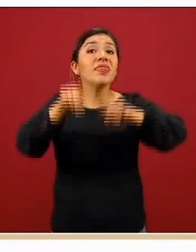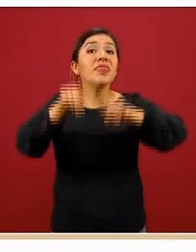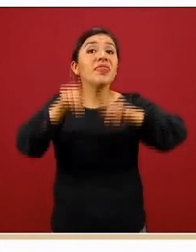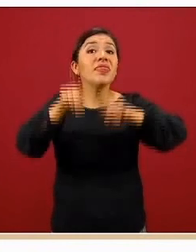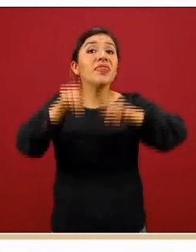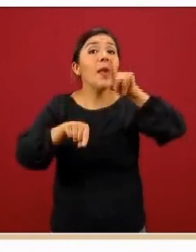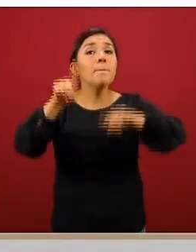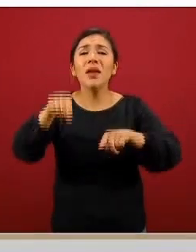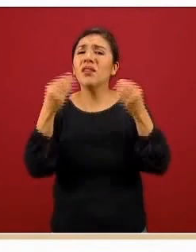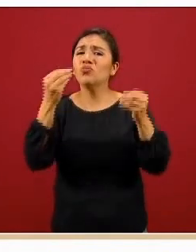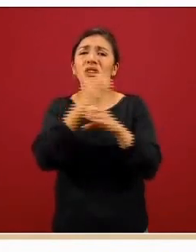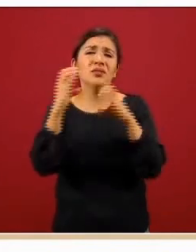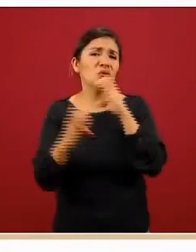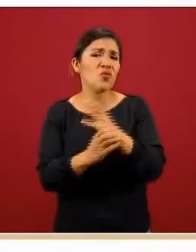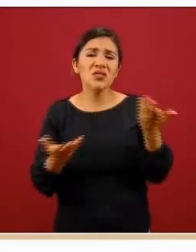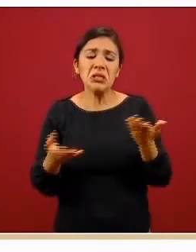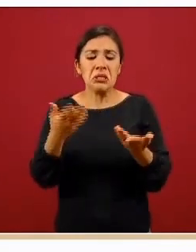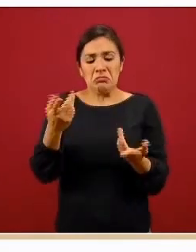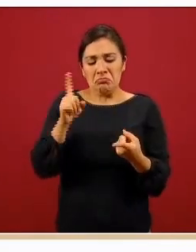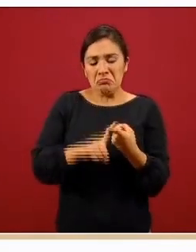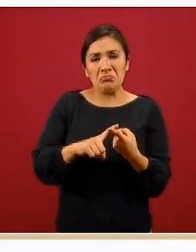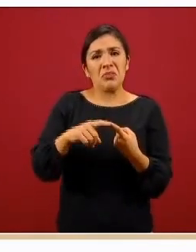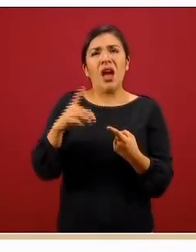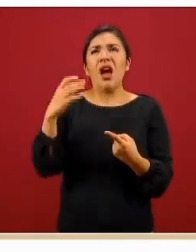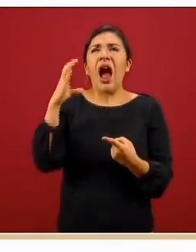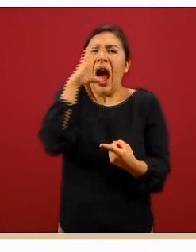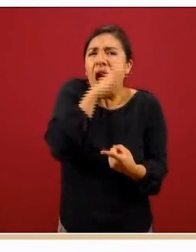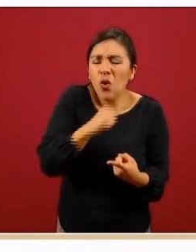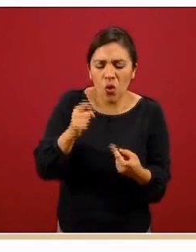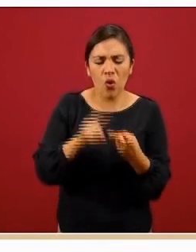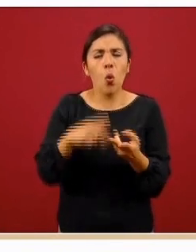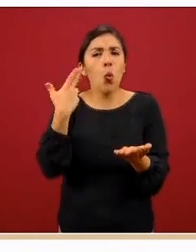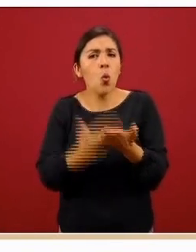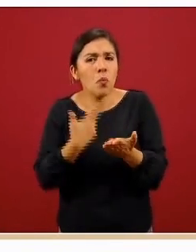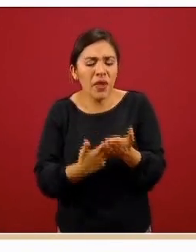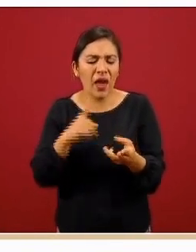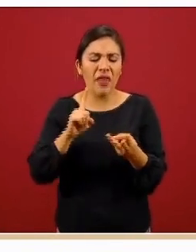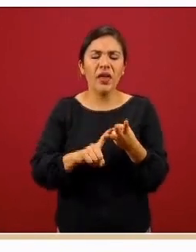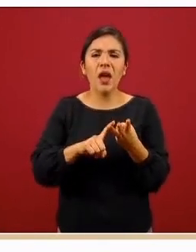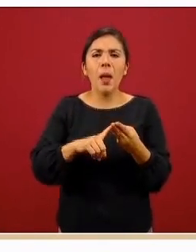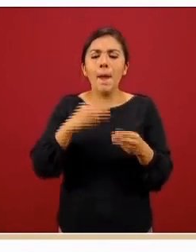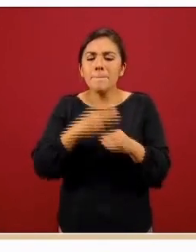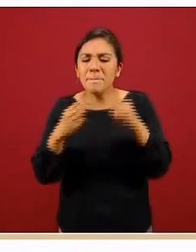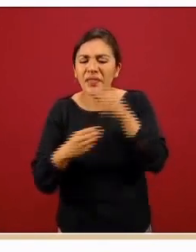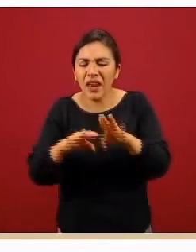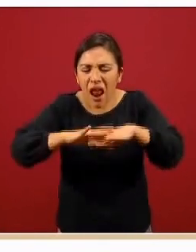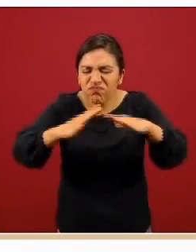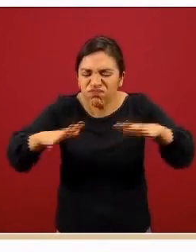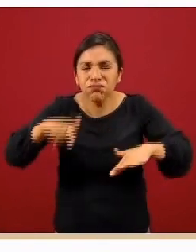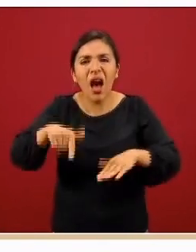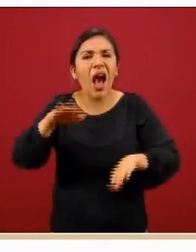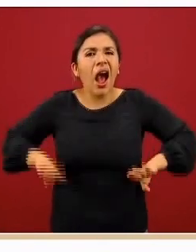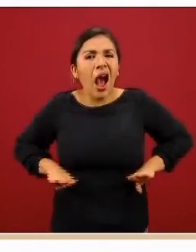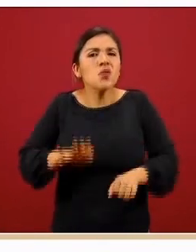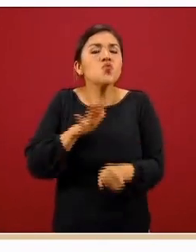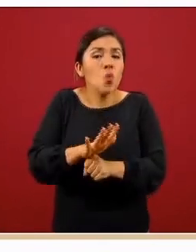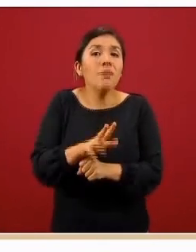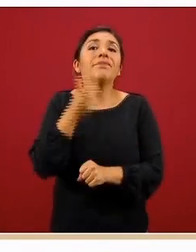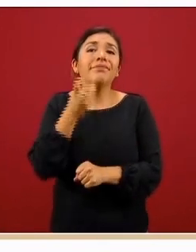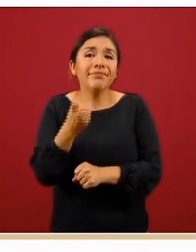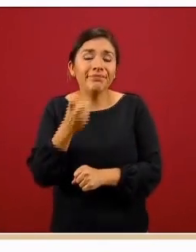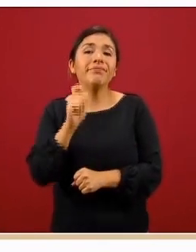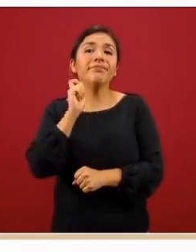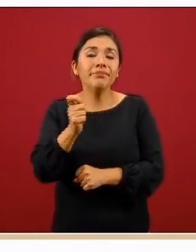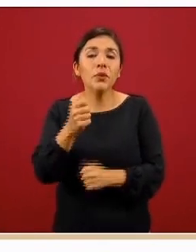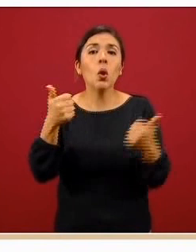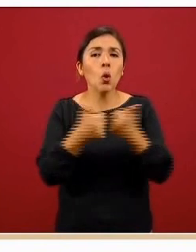depende de muchos factores depende de temperatura de humedad de la porosidad de las mismas superficies y todo esto de nuevo es